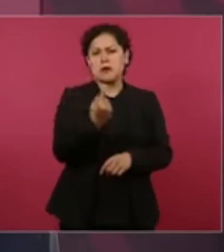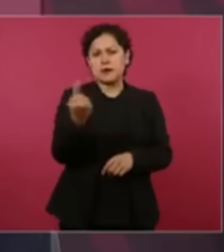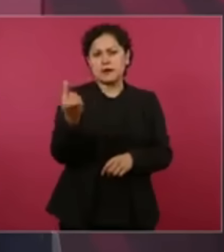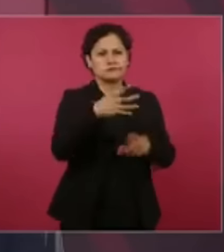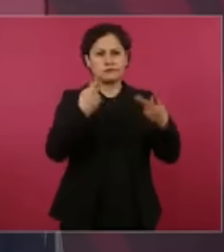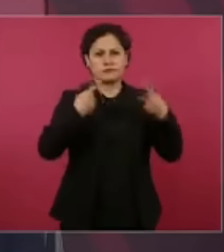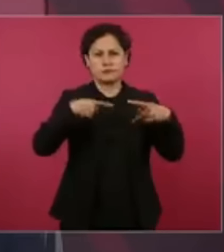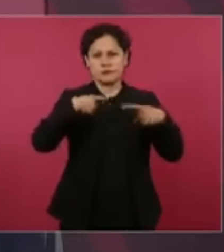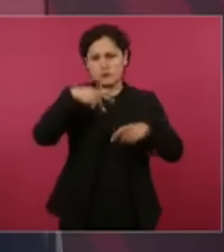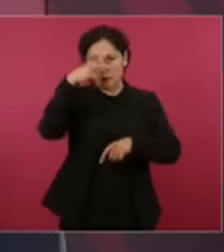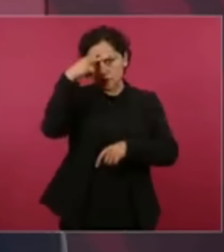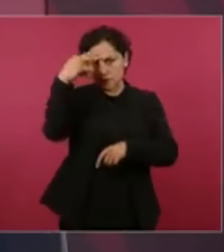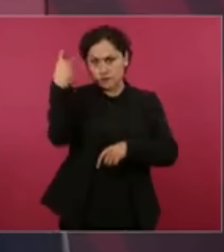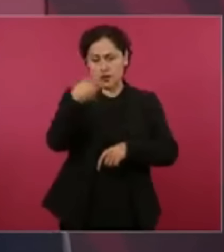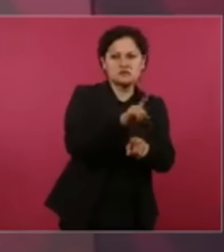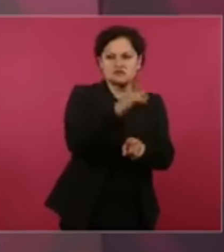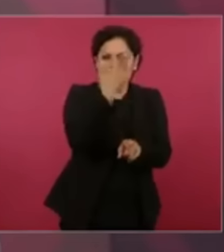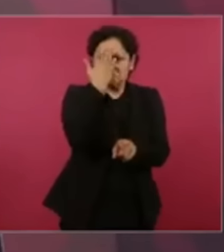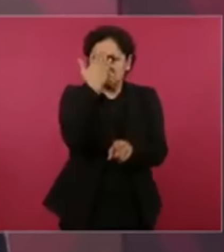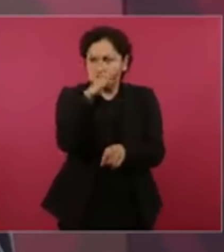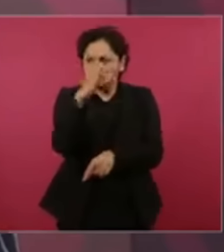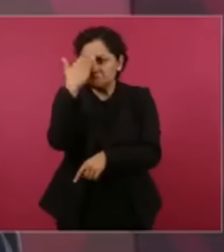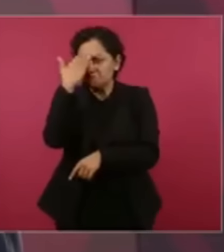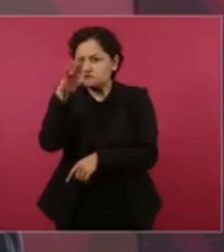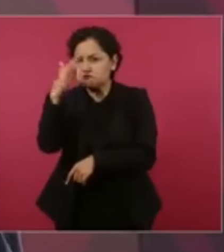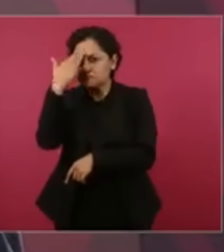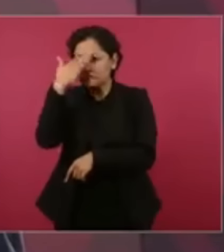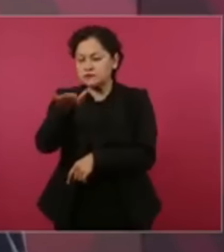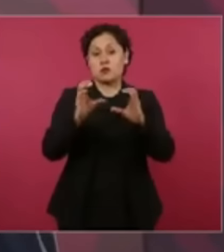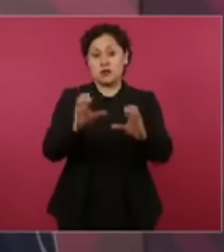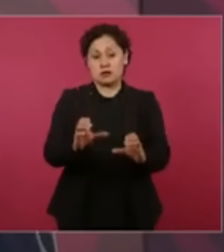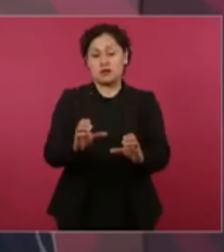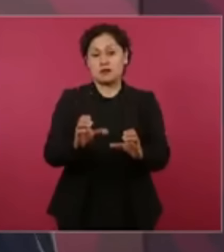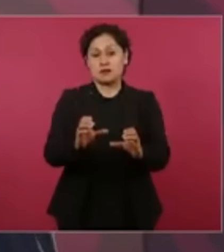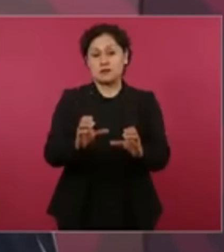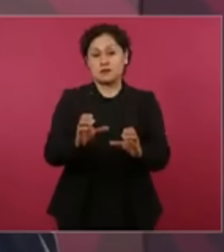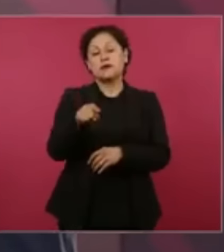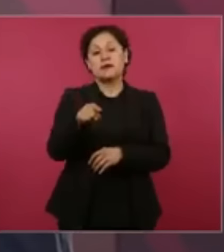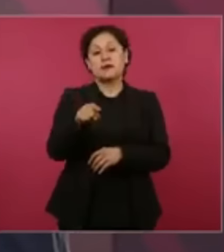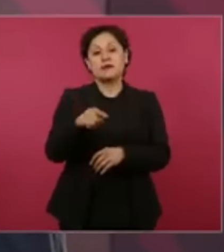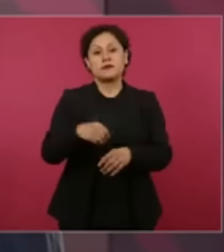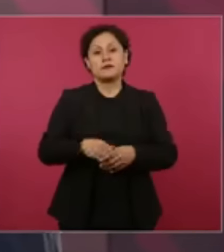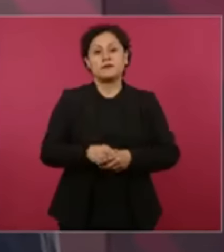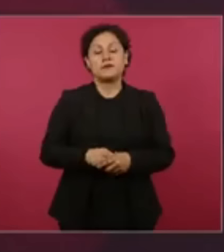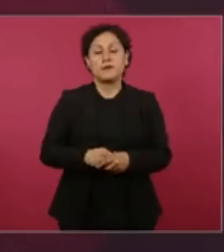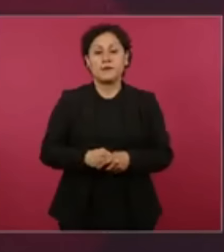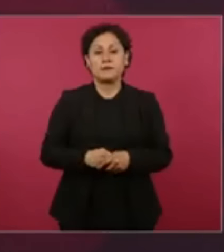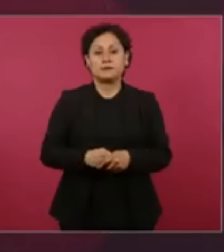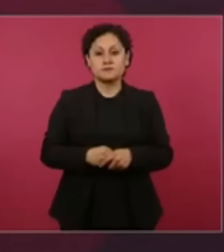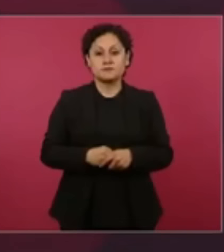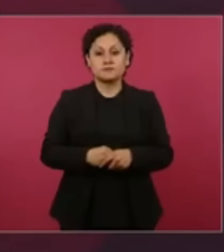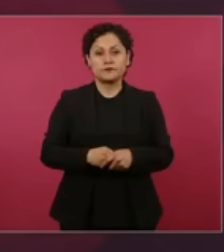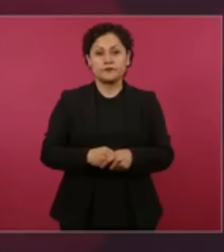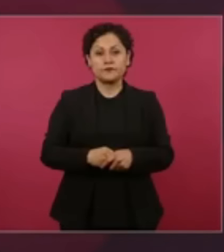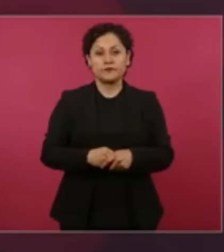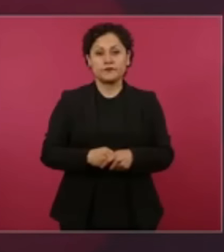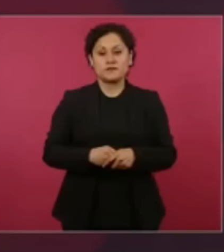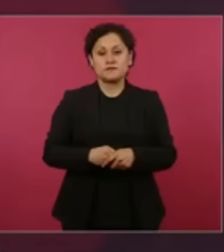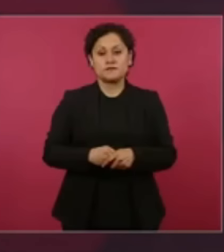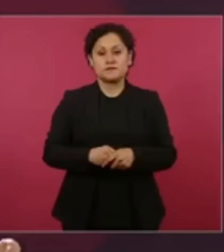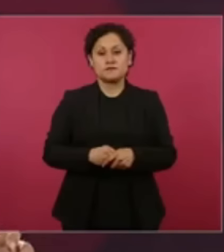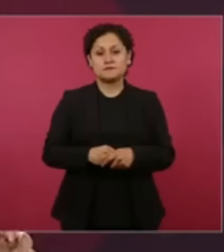informados y que no haya motivo para las alarmas, para